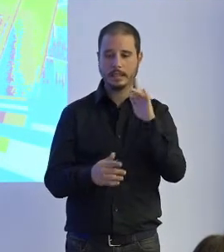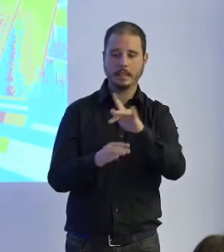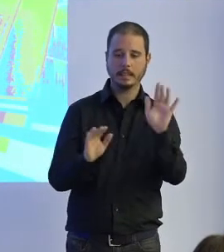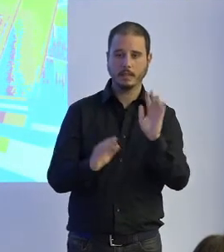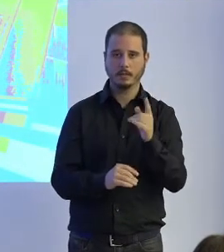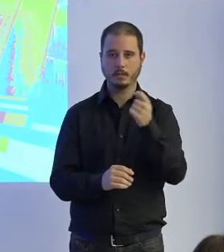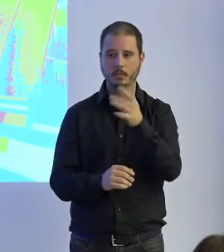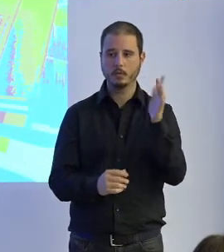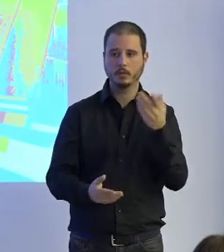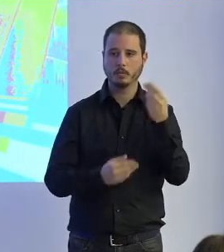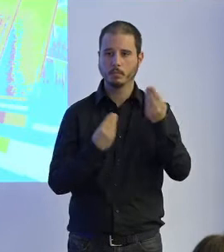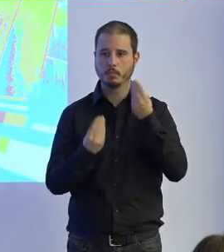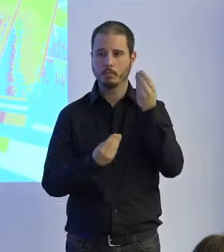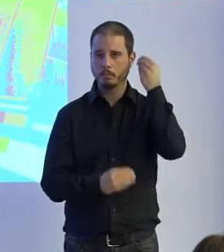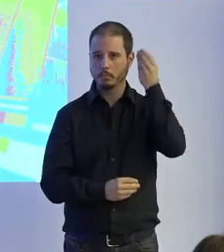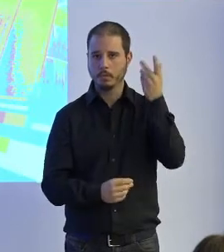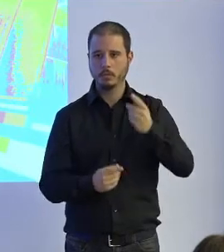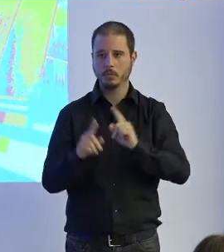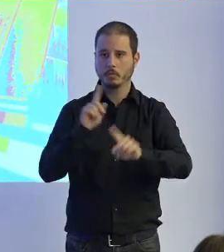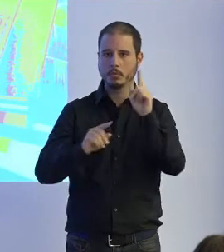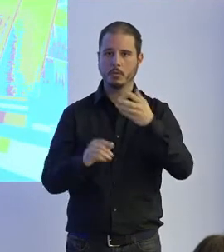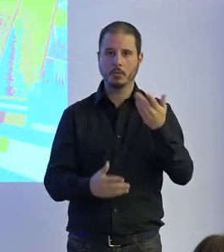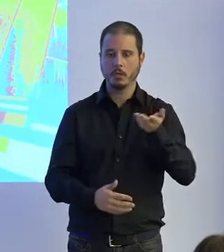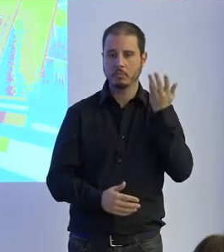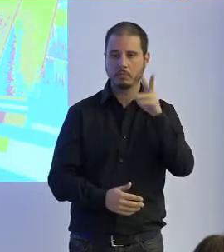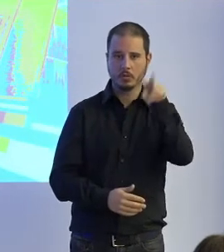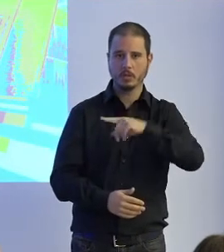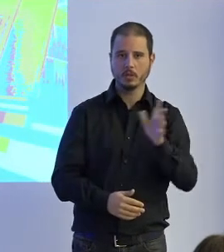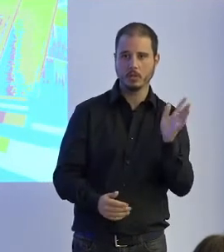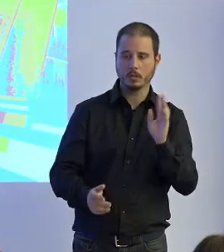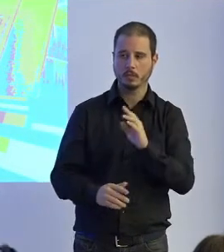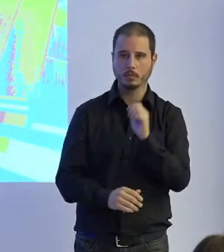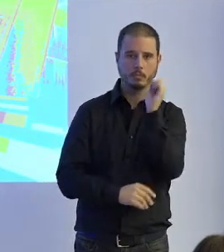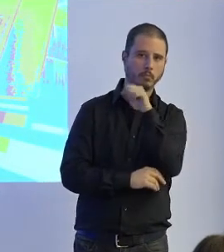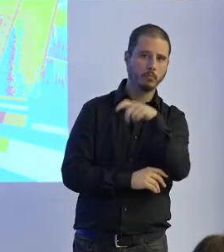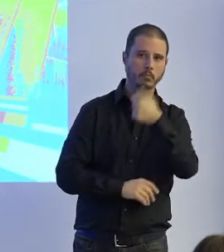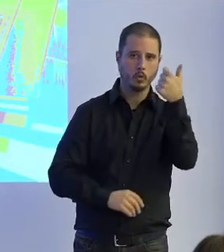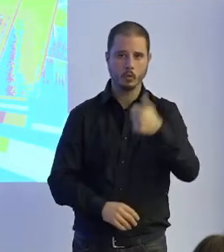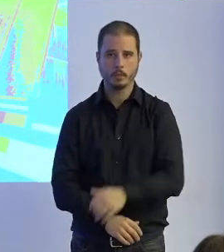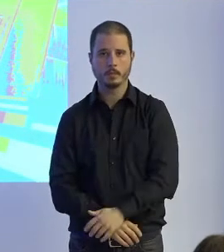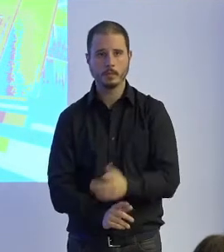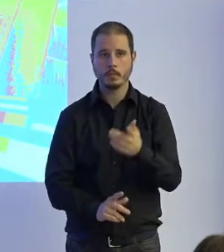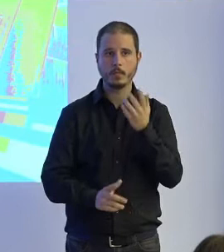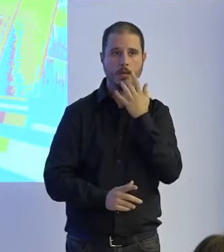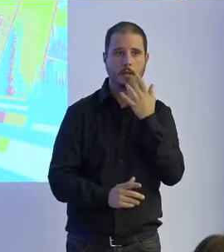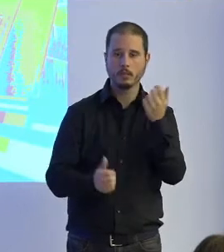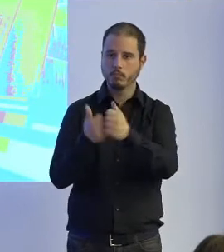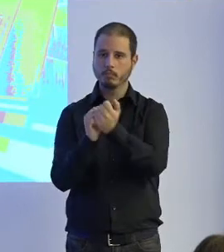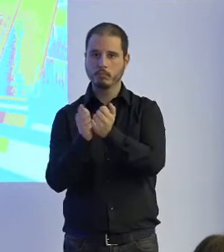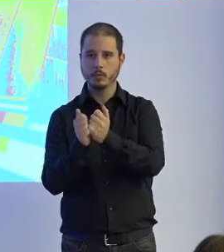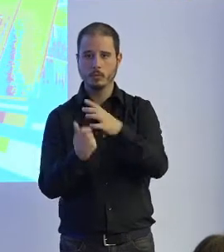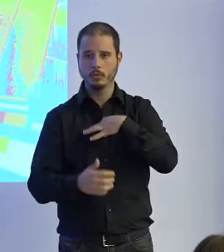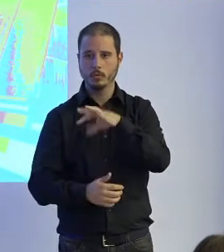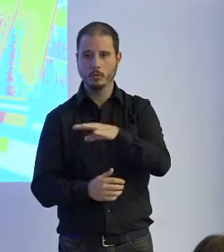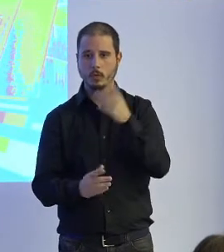que no se plantea pero es fundamental para que lo que decía un piloto deje de ser piloto y se pueda trasladar a la